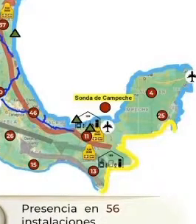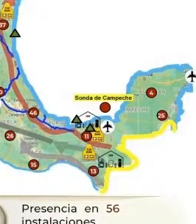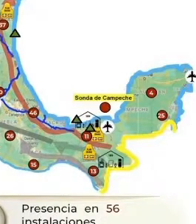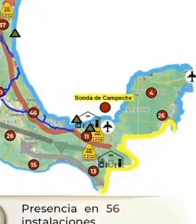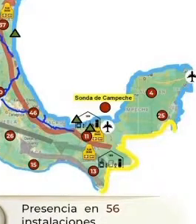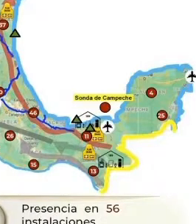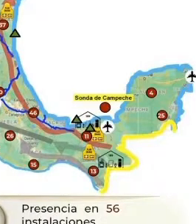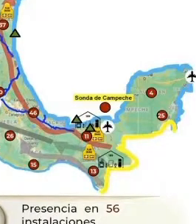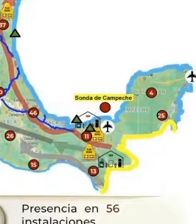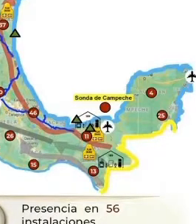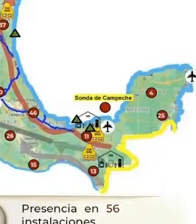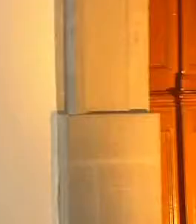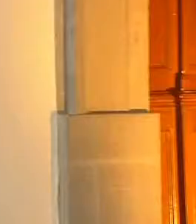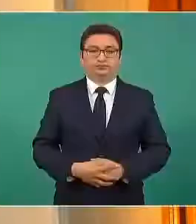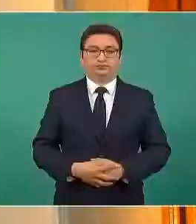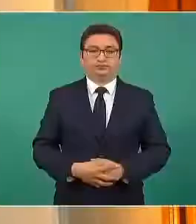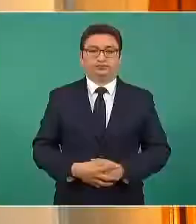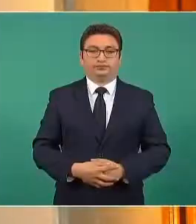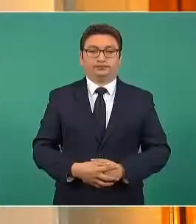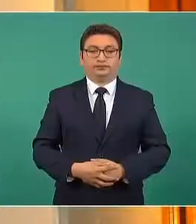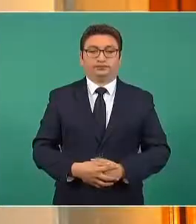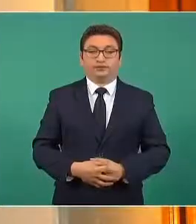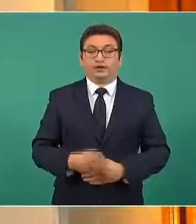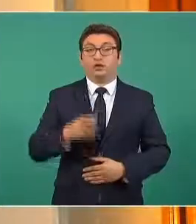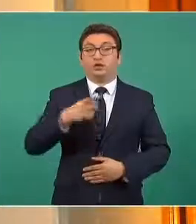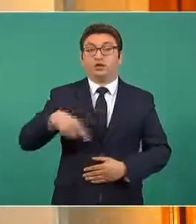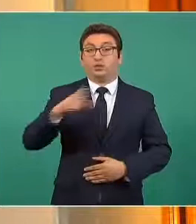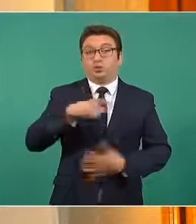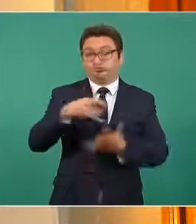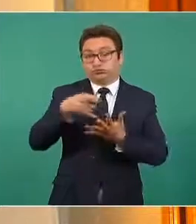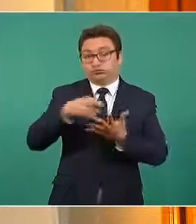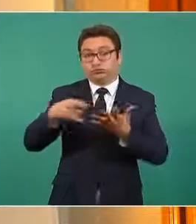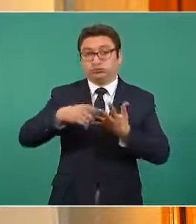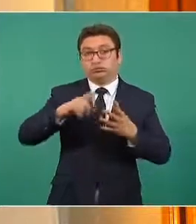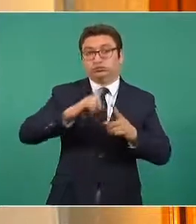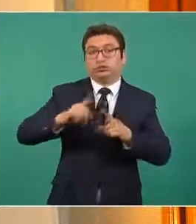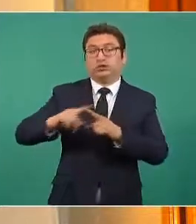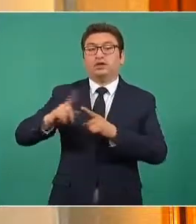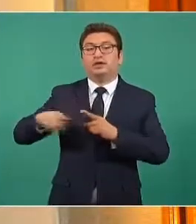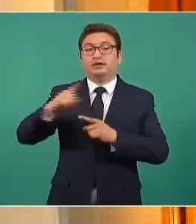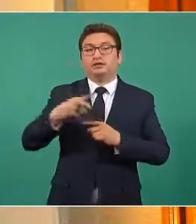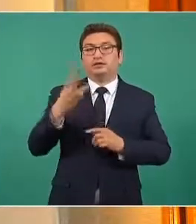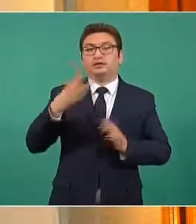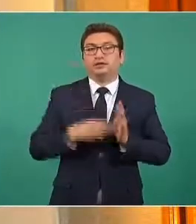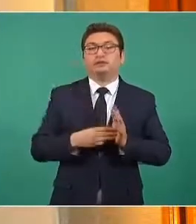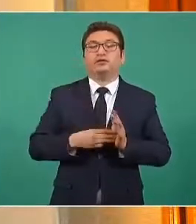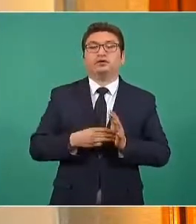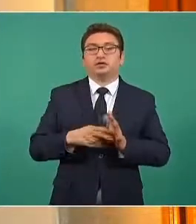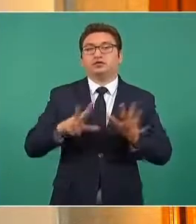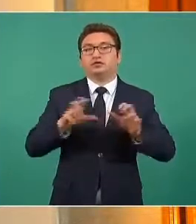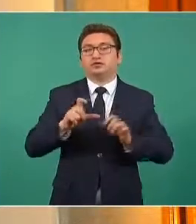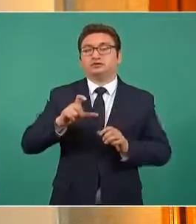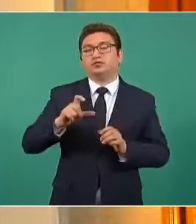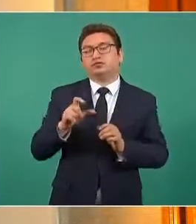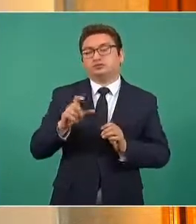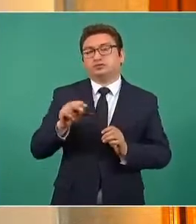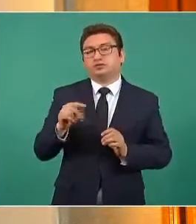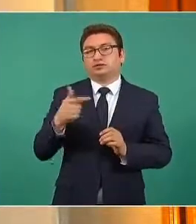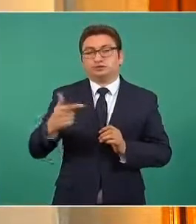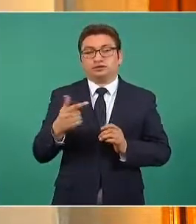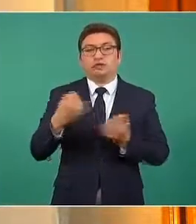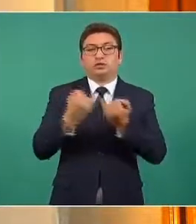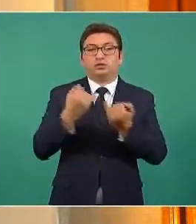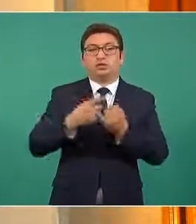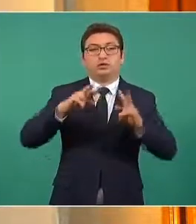1 mil 364. Erradicación intensiva de plantillos, 3 mil 887. En estrategia al